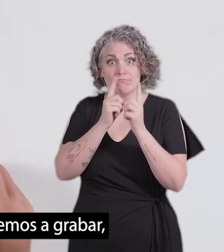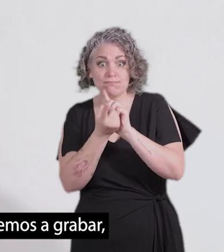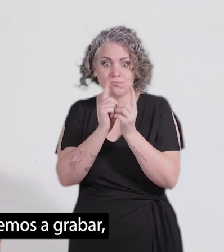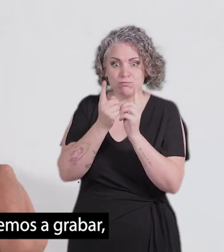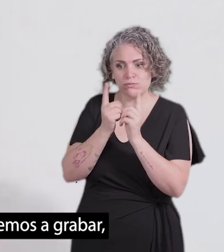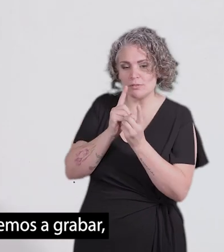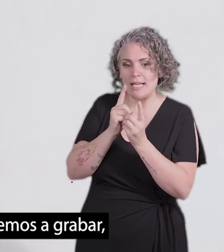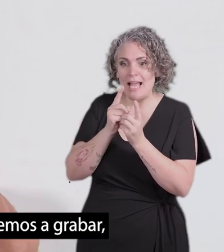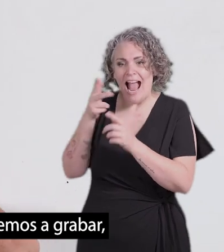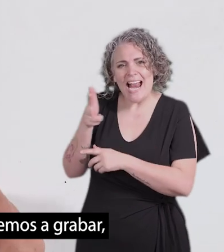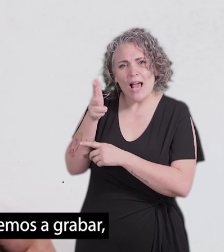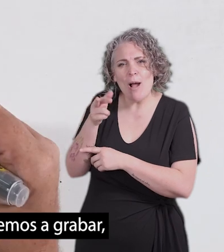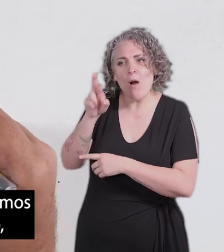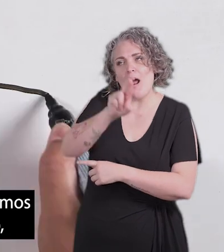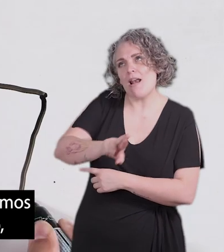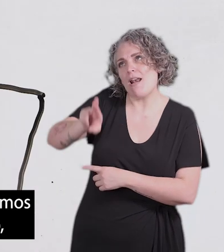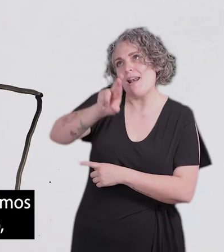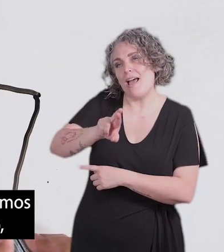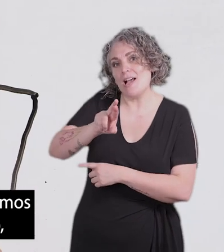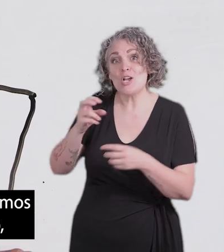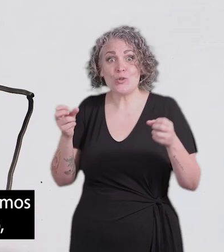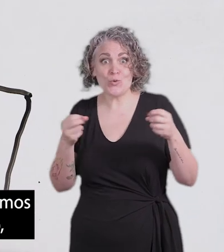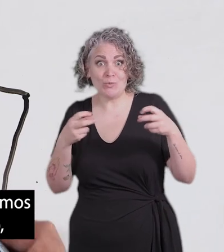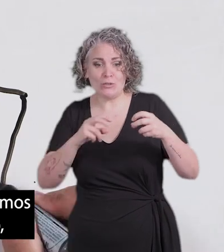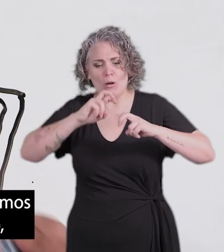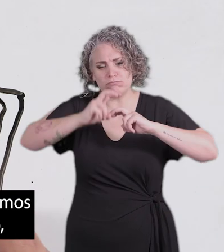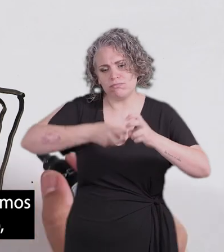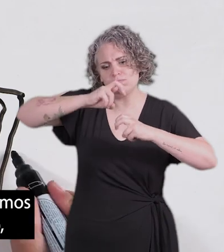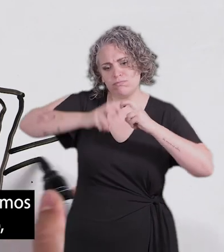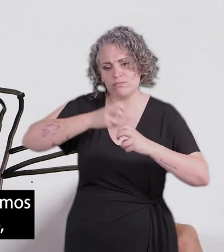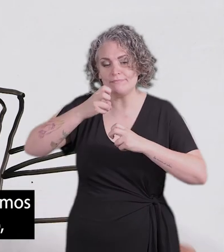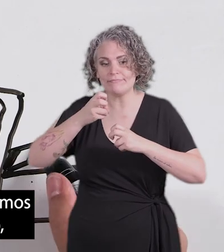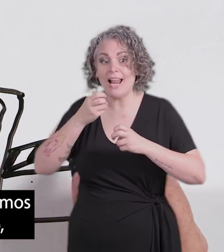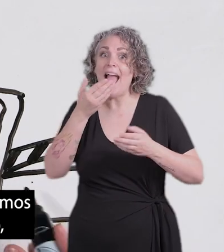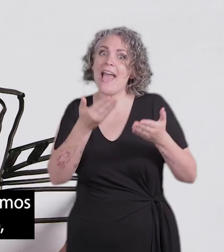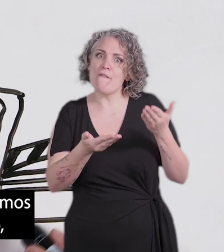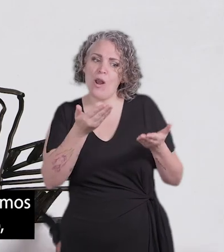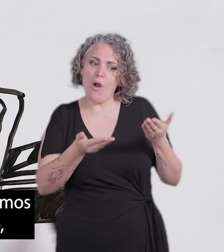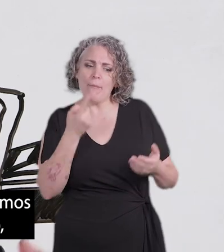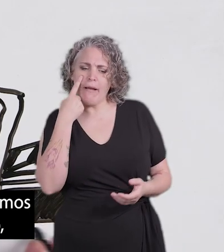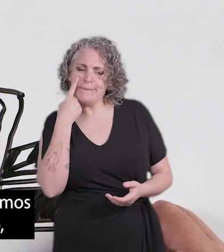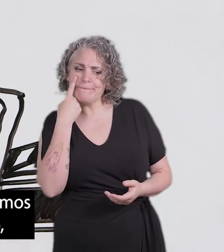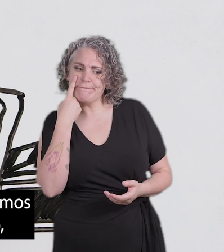cosas Volvemos a grabar Volvemos a subtitular Evaluamos